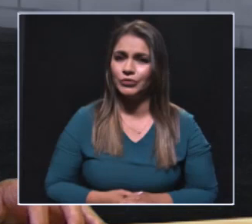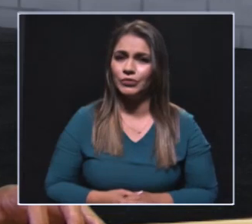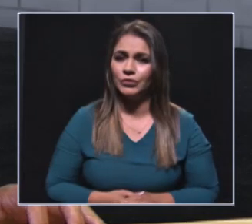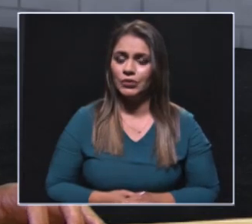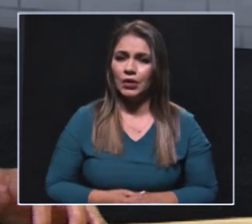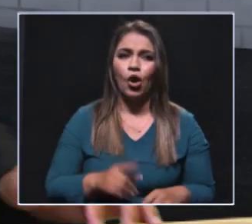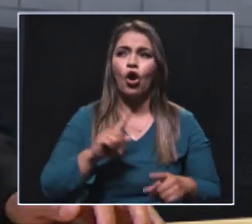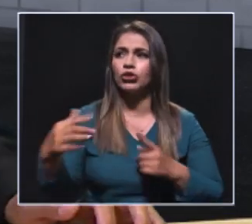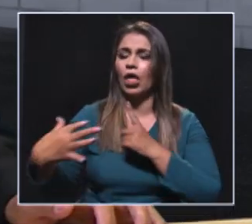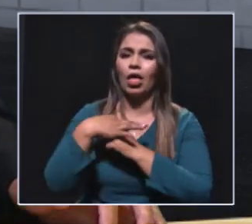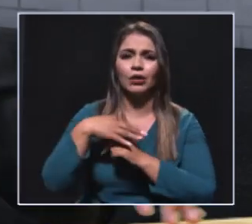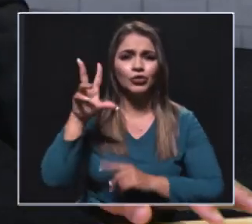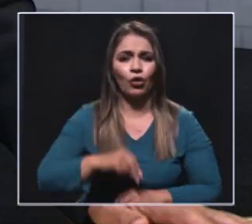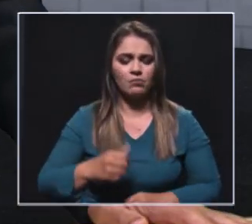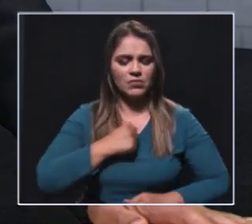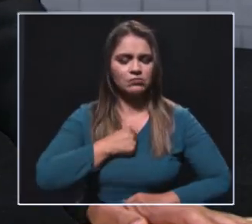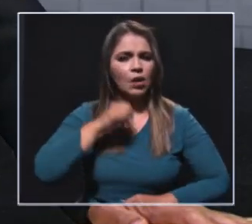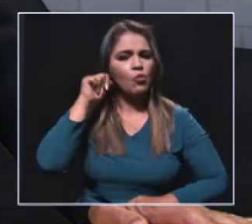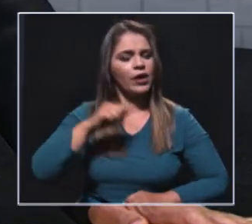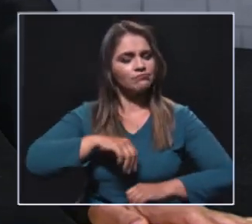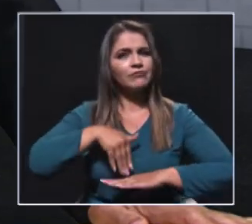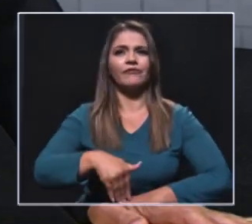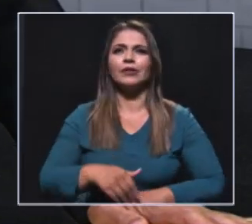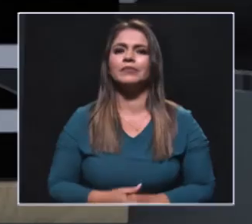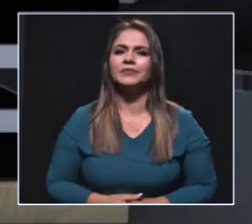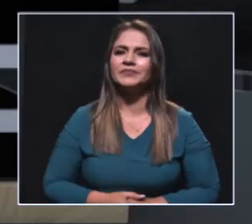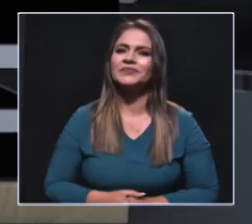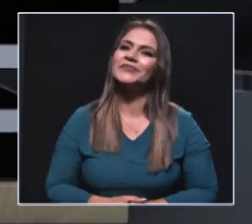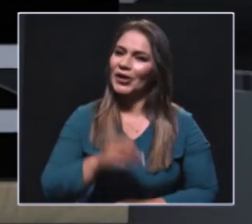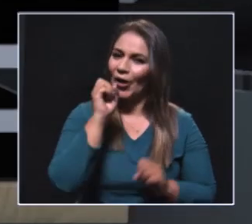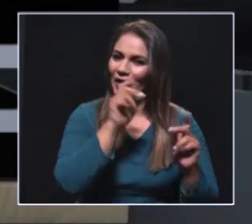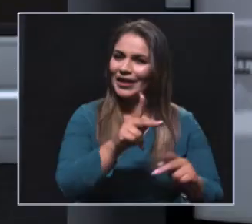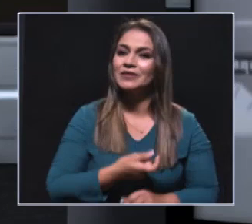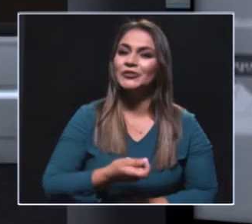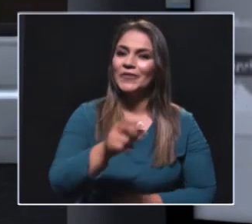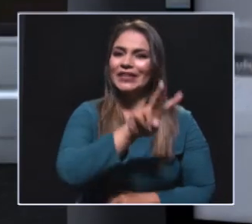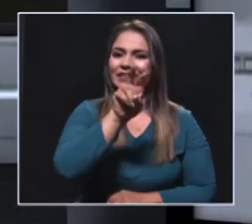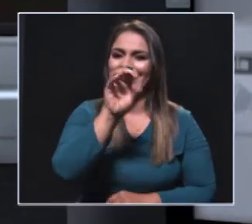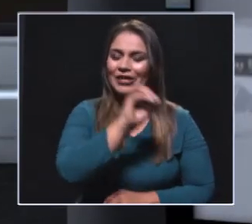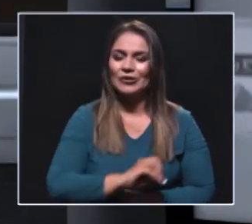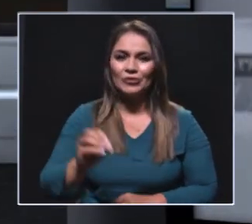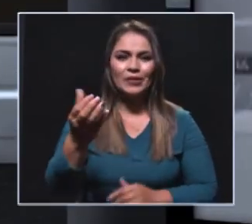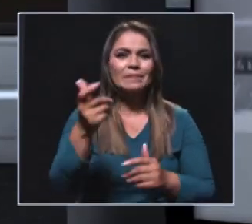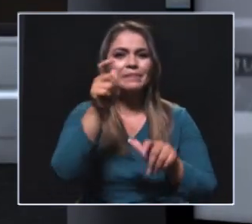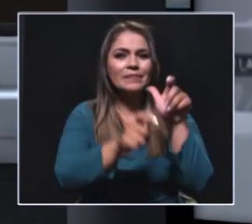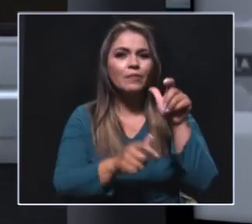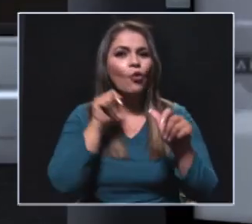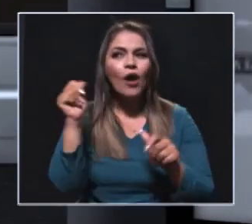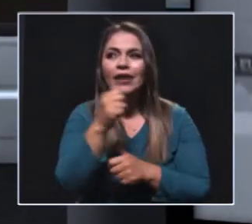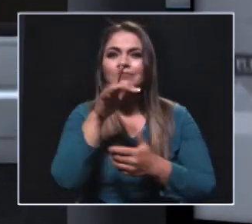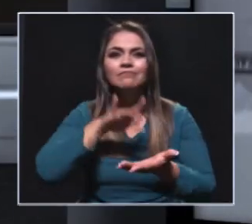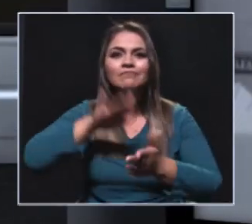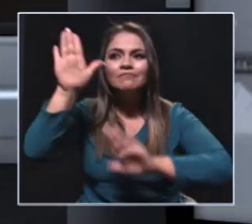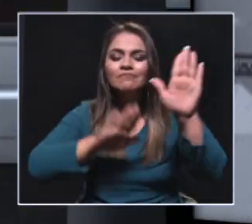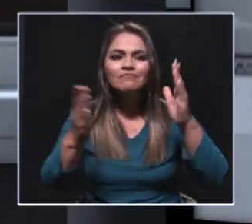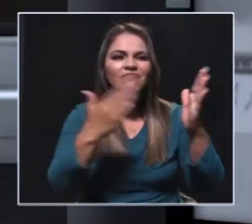que los demás le sigan haciendo la historia, van a hacer la historia, y ahí vamos para adelante. Bueno, esperamos pues que este 27 de octubre muchas de esas mujeres y otras que no